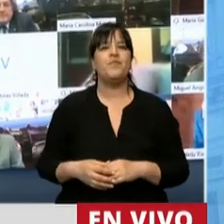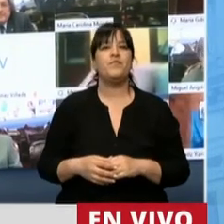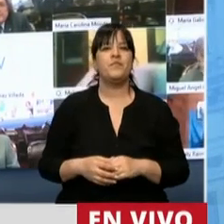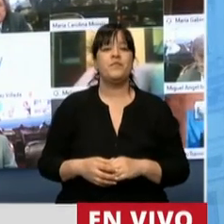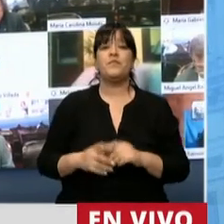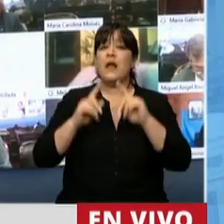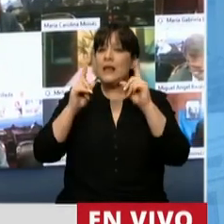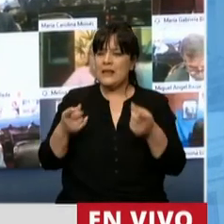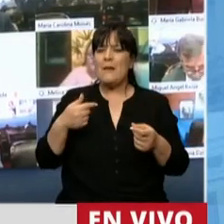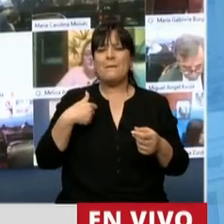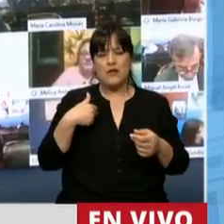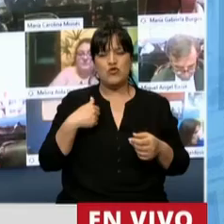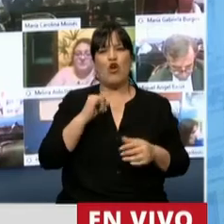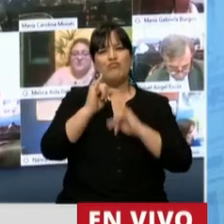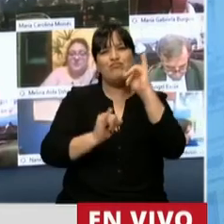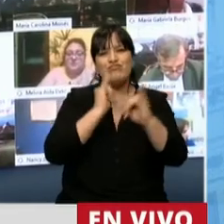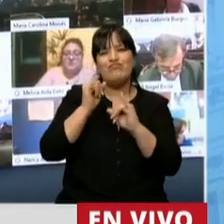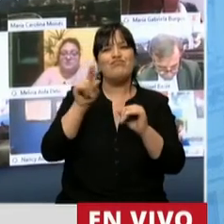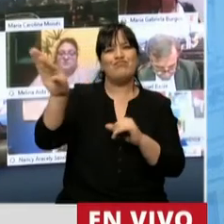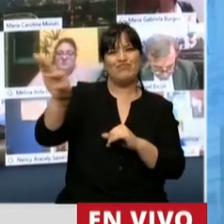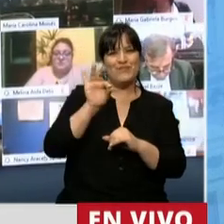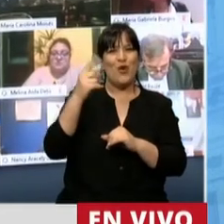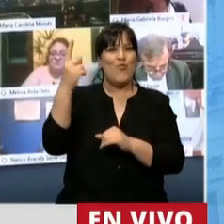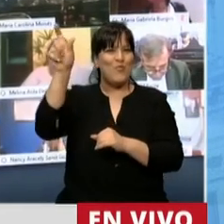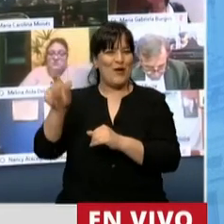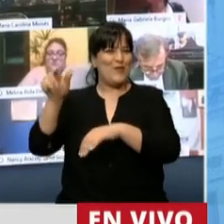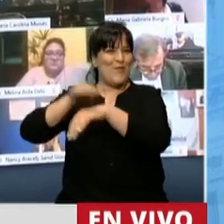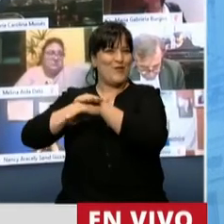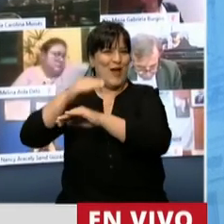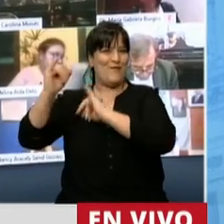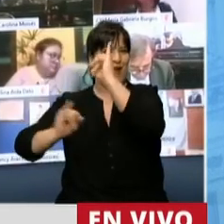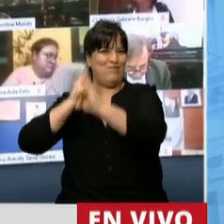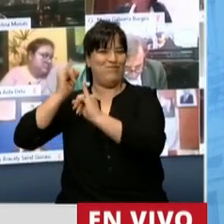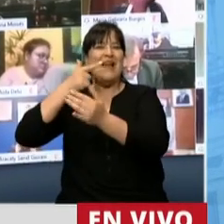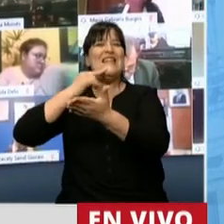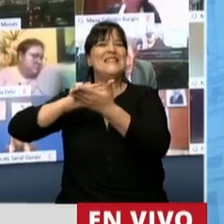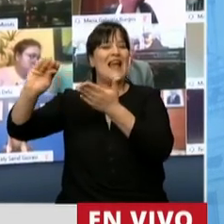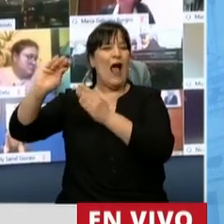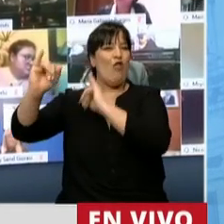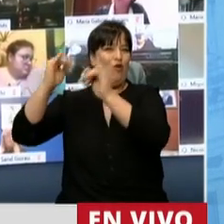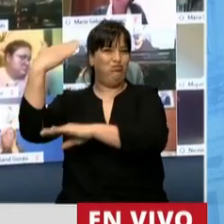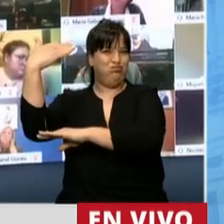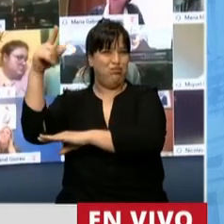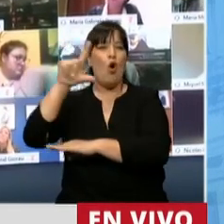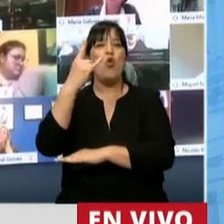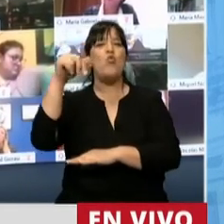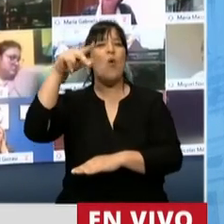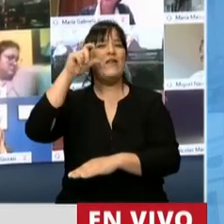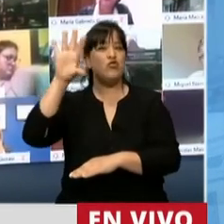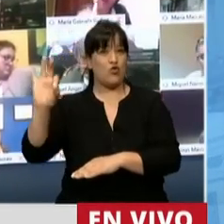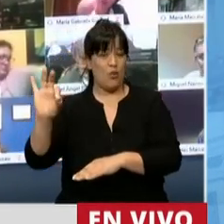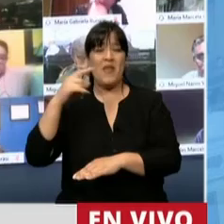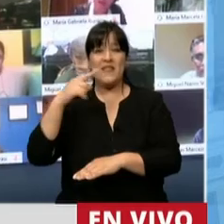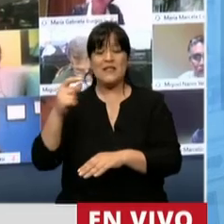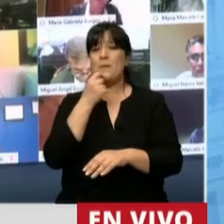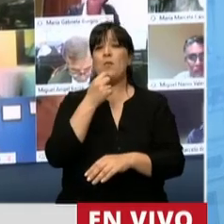También me voy a permitir citar lo que dijo el miembro informante del Senado, el Senador Alfredo González Luenzo dijo